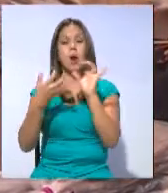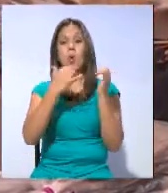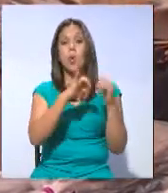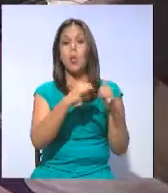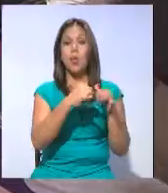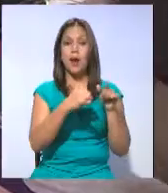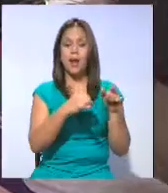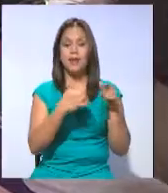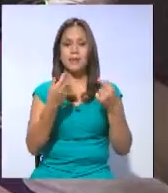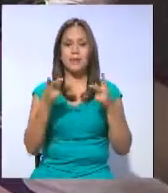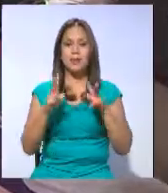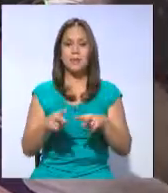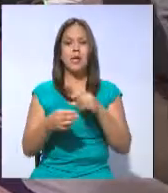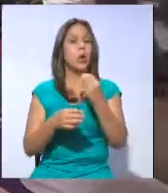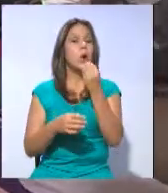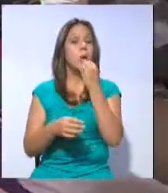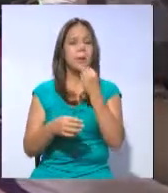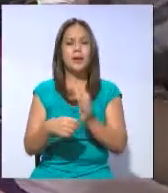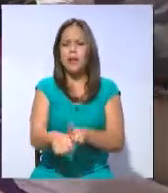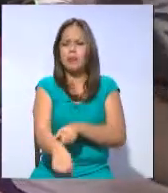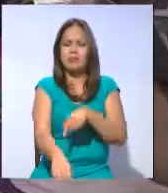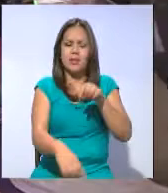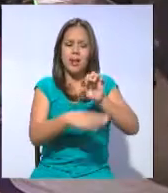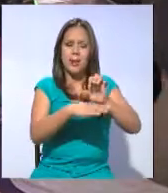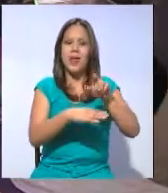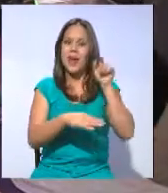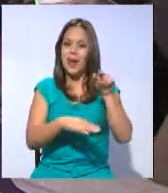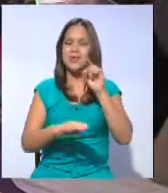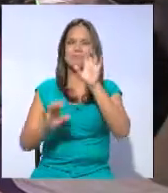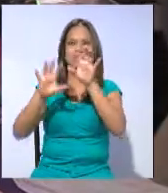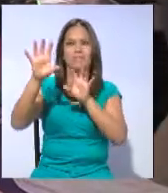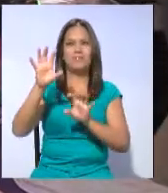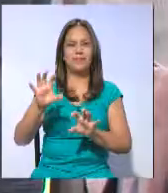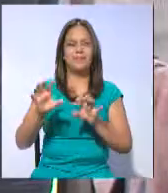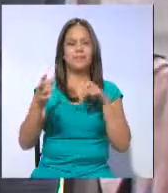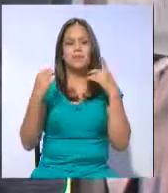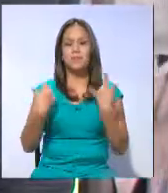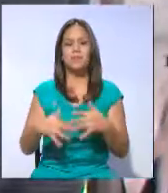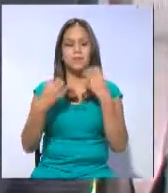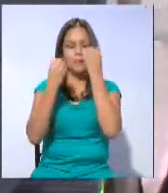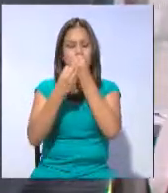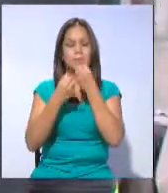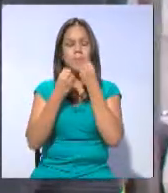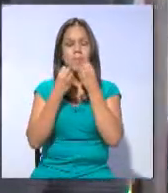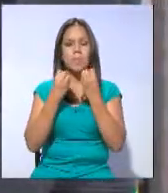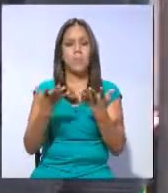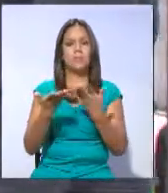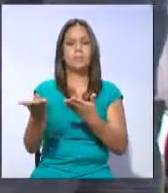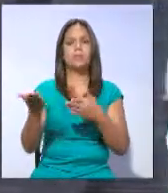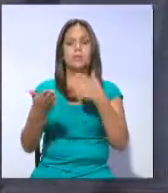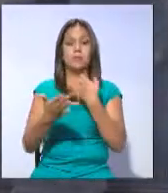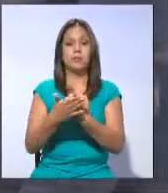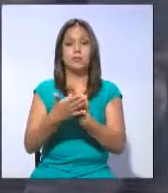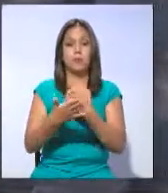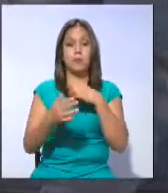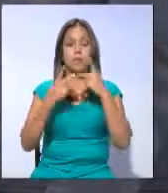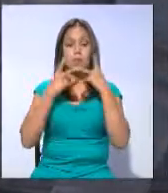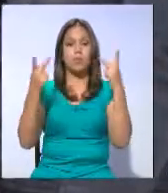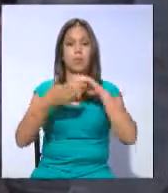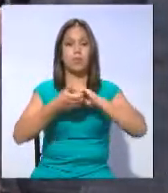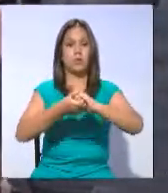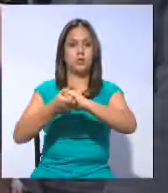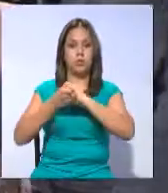ecuatoriana, fueron parte de la feria de emprendimiento generando empleo e incentivo para la economía popular y solidaria de la Asamblea Nacional.